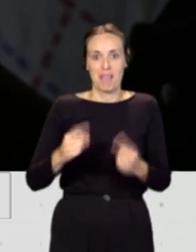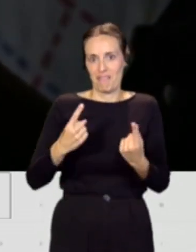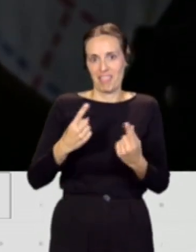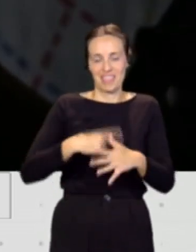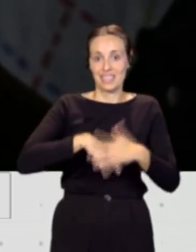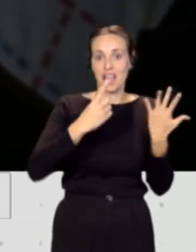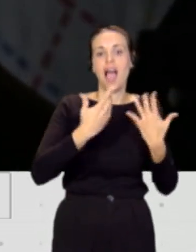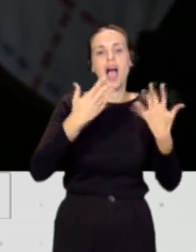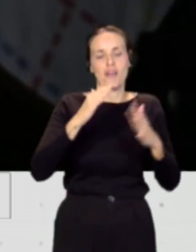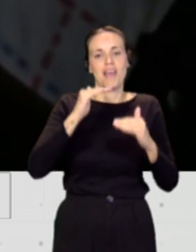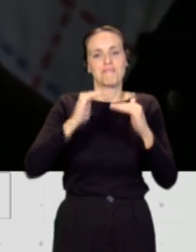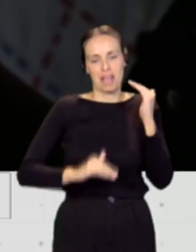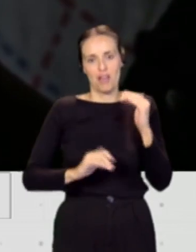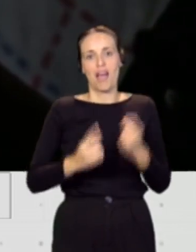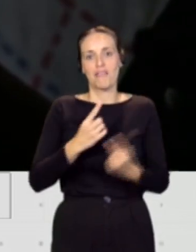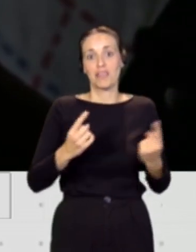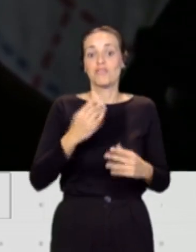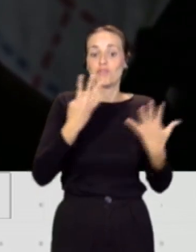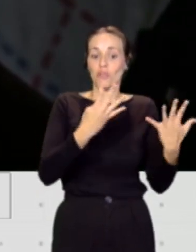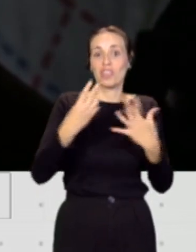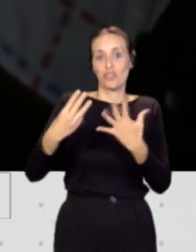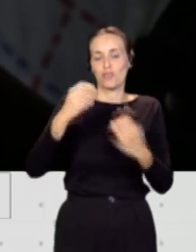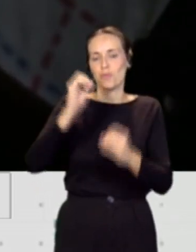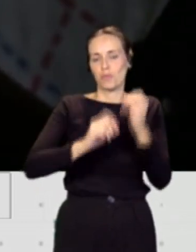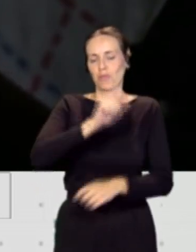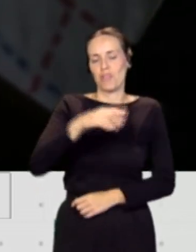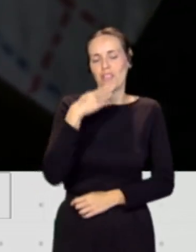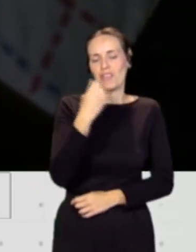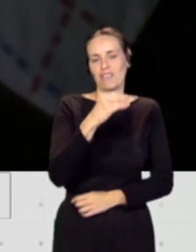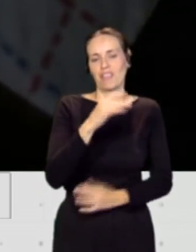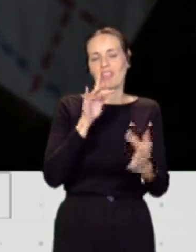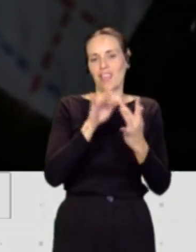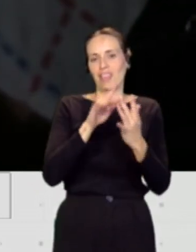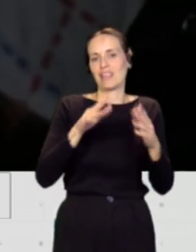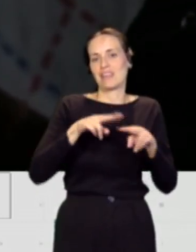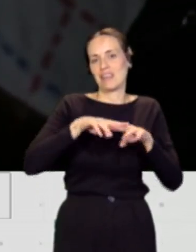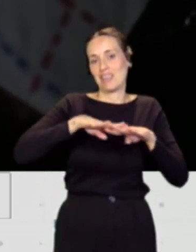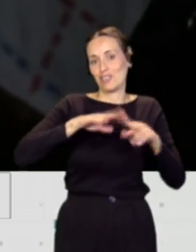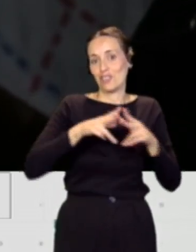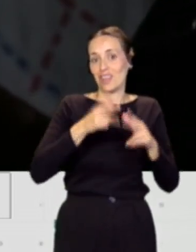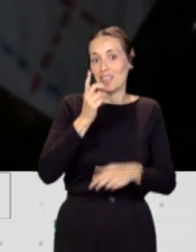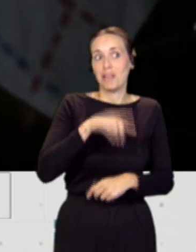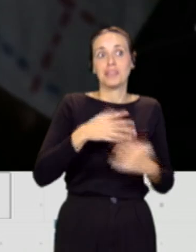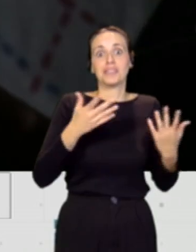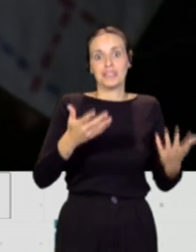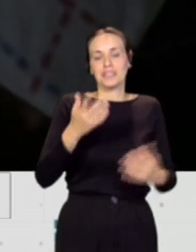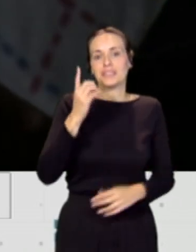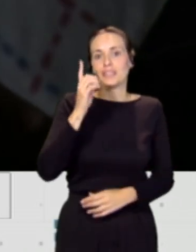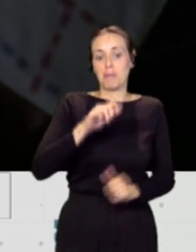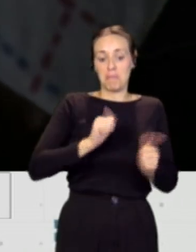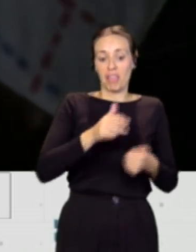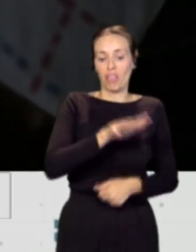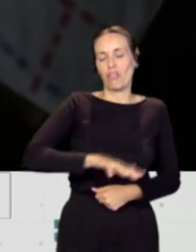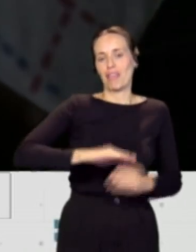edades inferiores y que el 98% de los adolescentes tienen algún tipo de interacción en las redes sociales. Entonces, también todo eso empieza en casa, con las